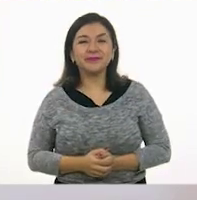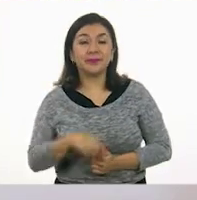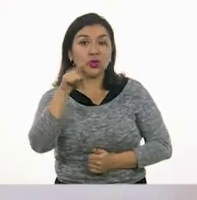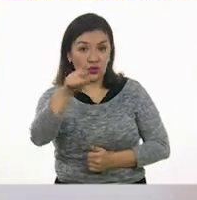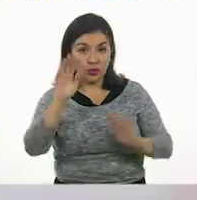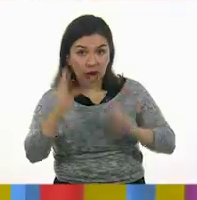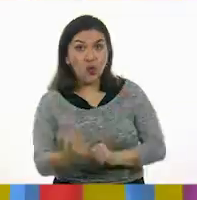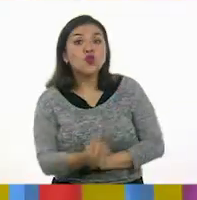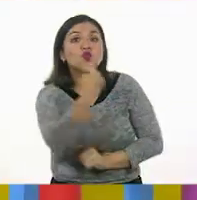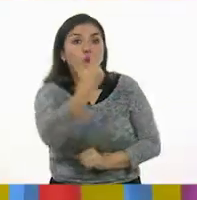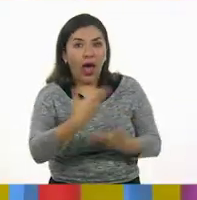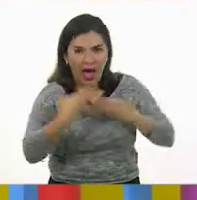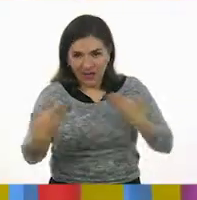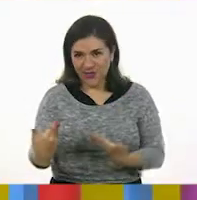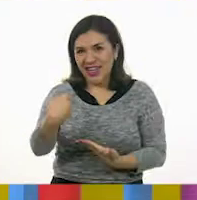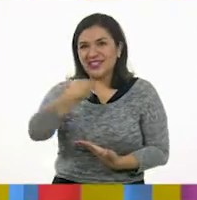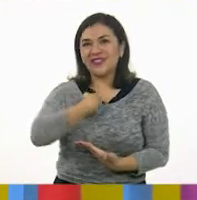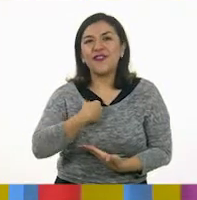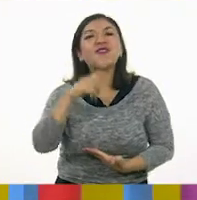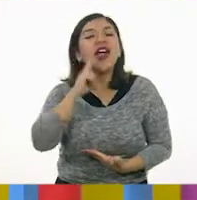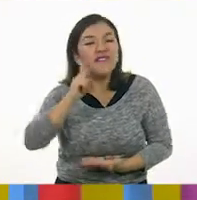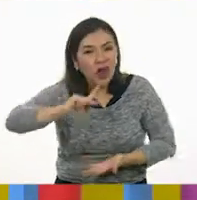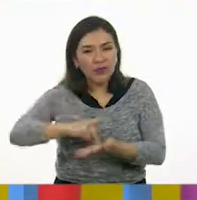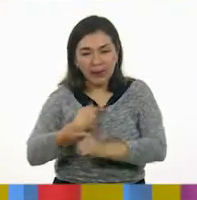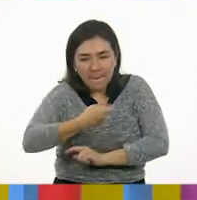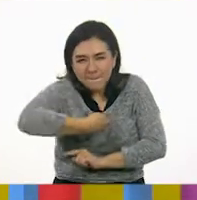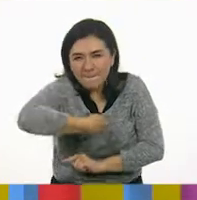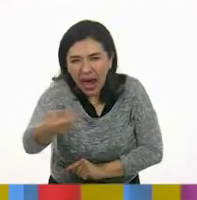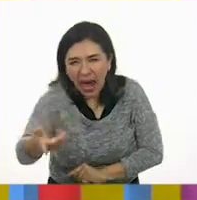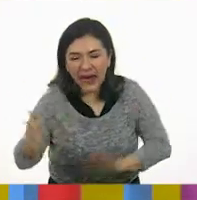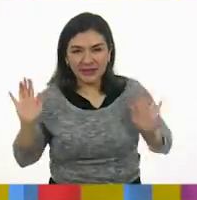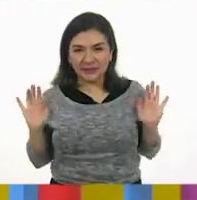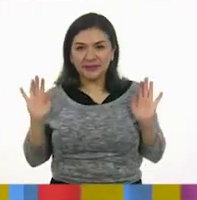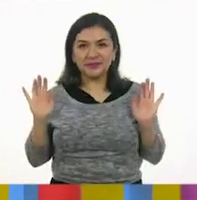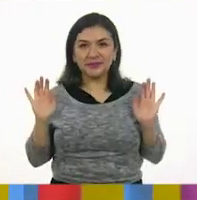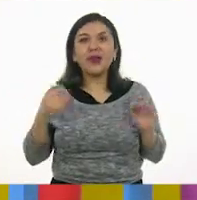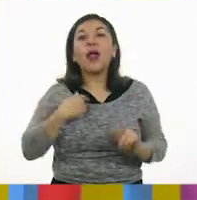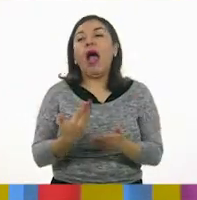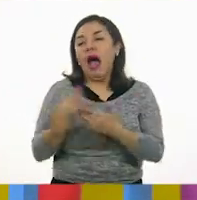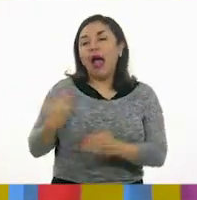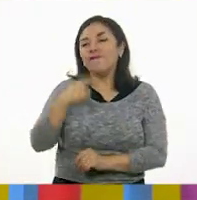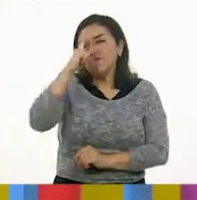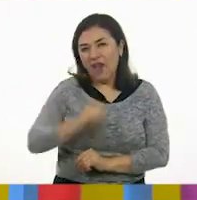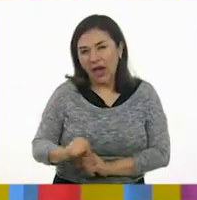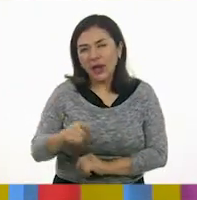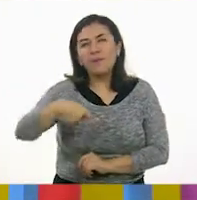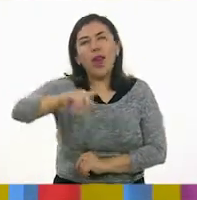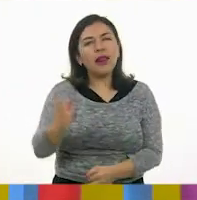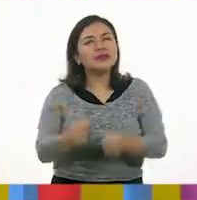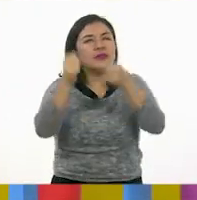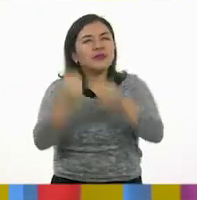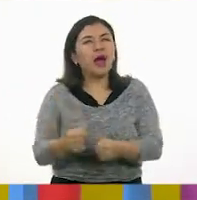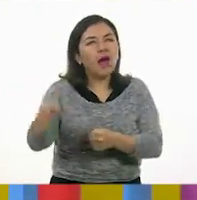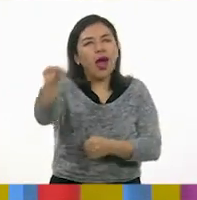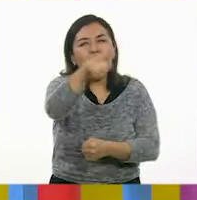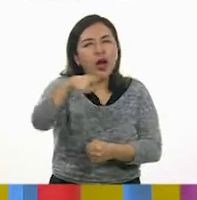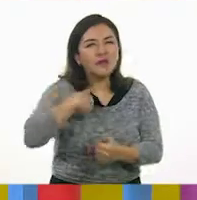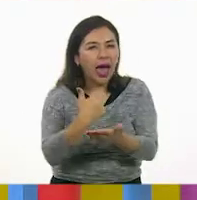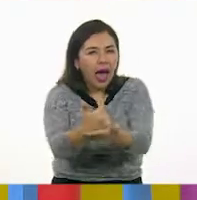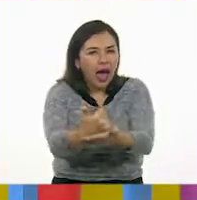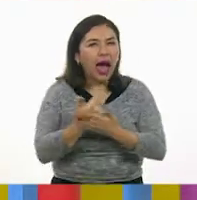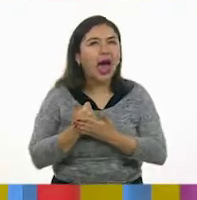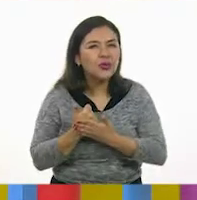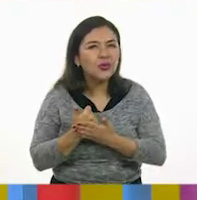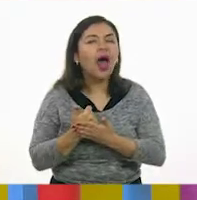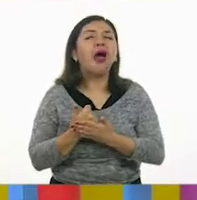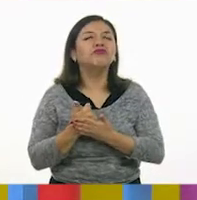atinaste. Ahora me toca a mí nuevamente. Yo ya fallé uno, pero estoy seguro que con la ayuda y las porras de las niñas y